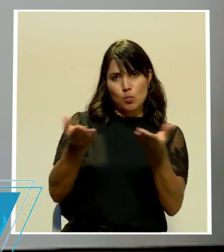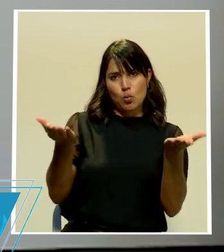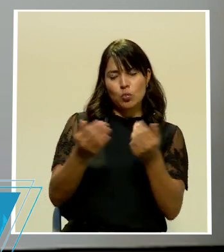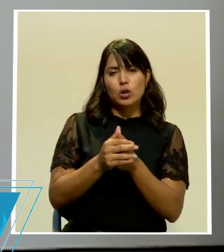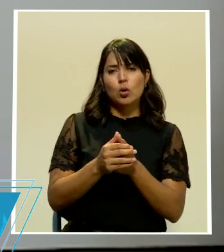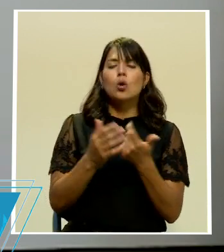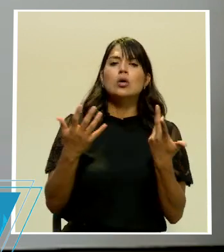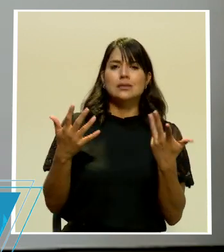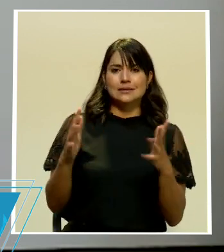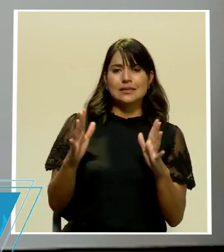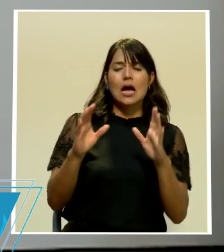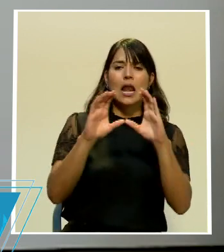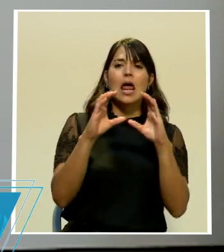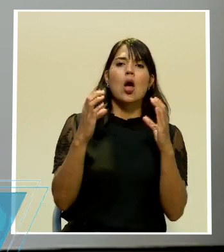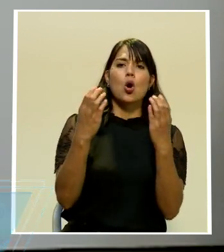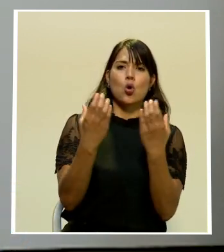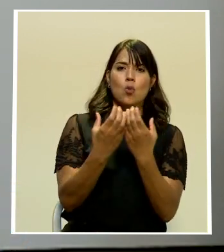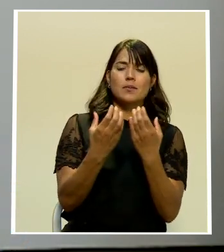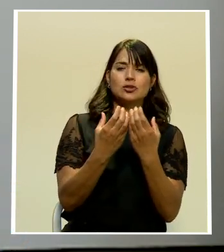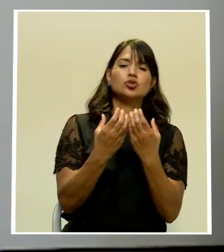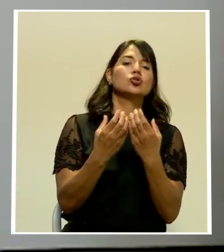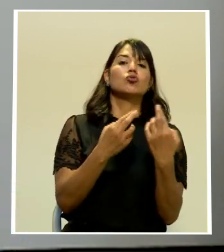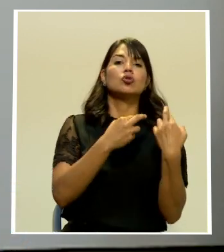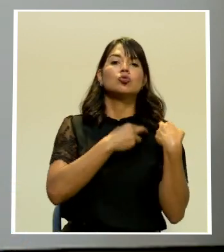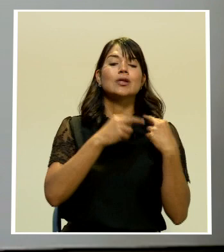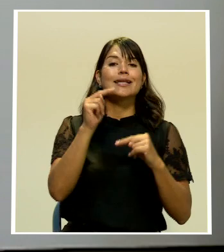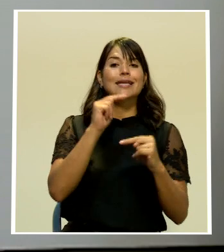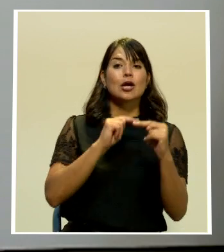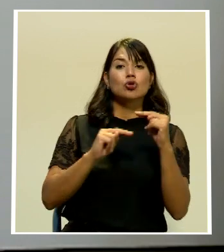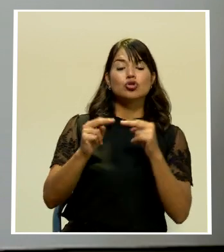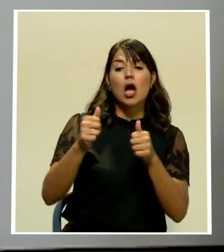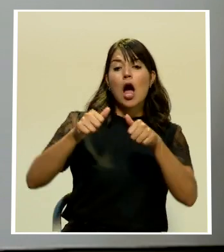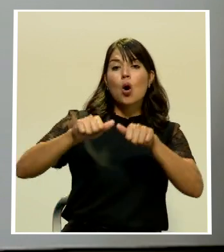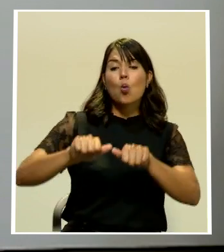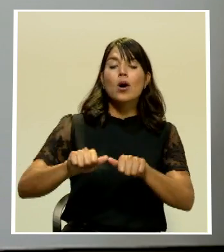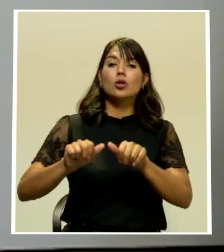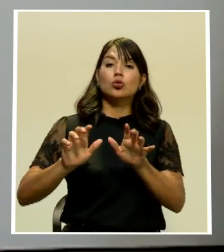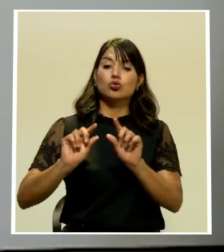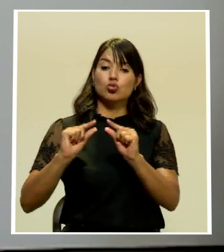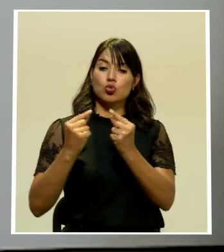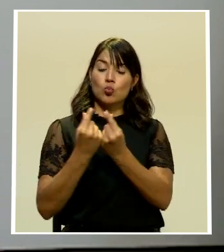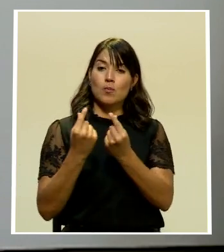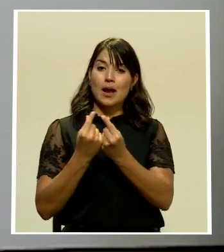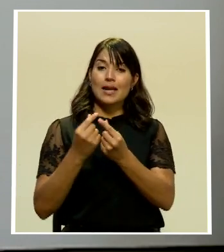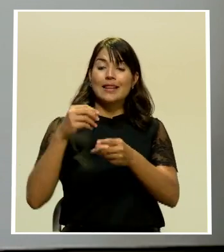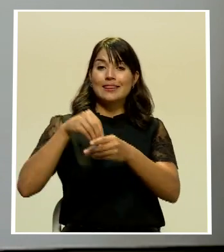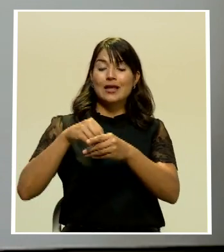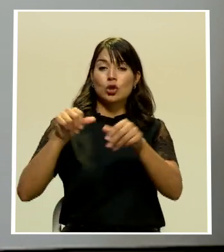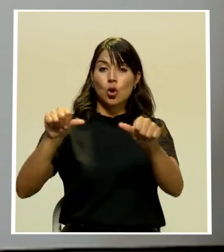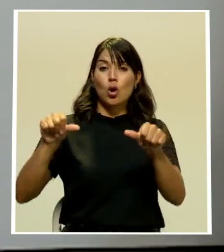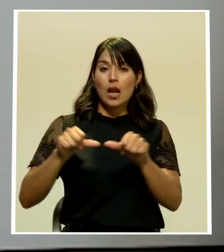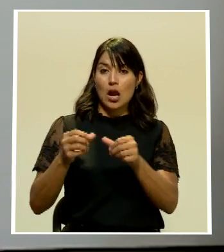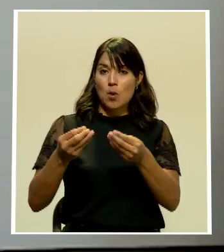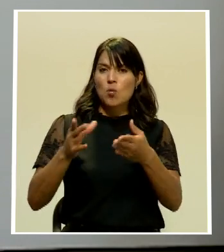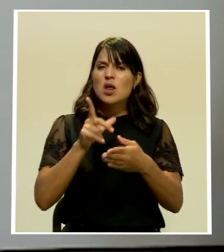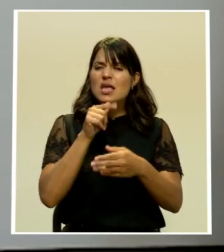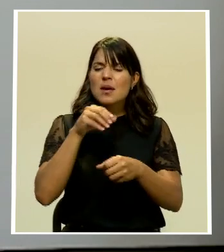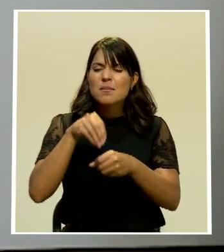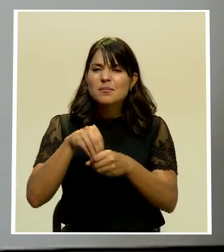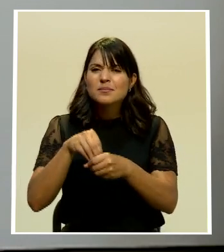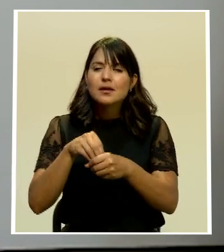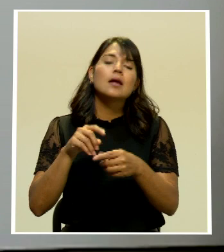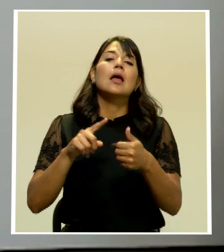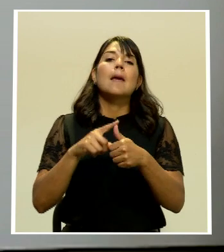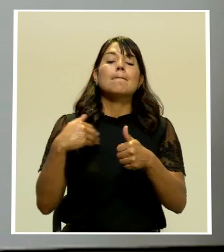por la Comisión para Negociación de Convenciones Colectivas en el sector público, donde participan además del Ministerio de Educación, el